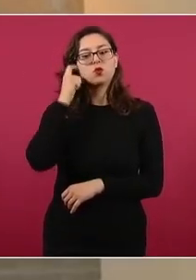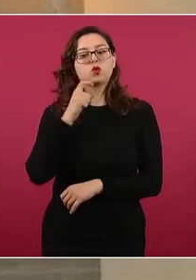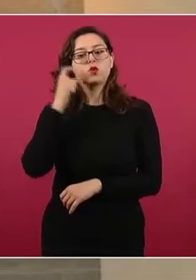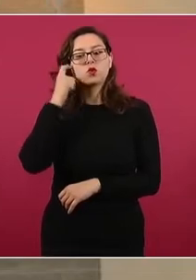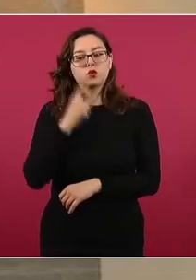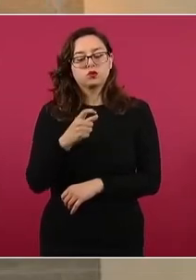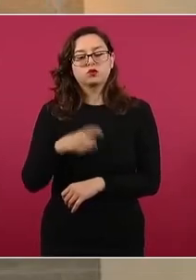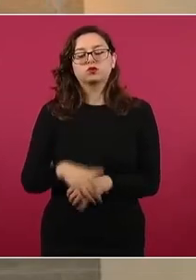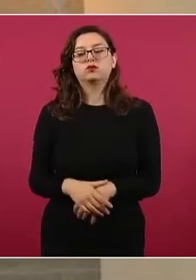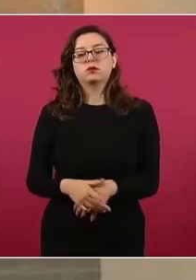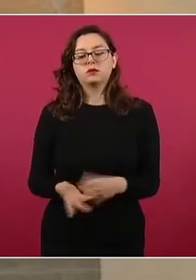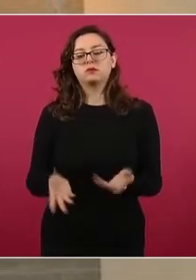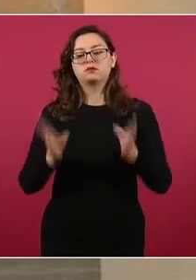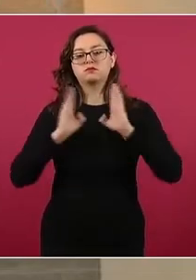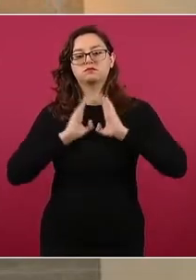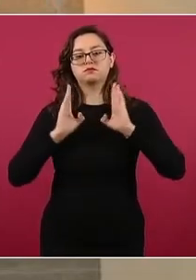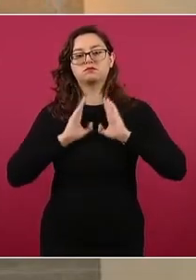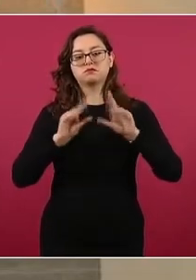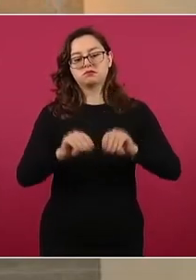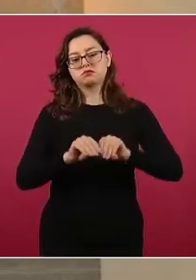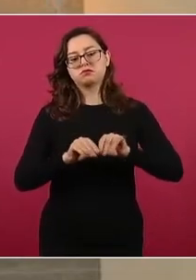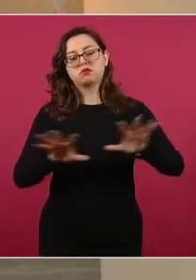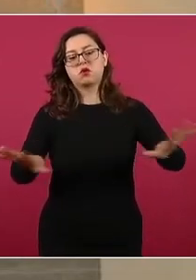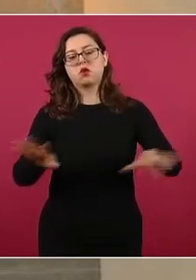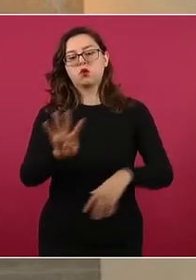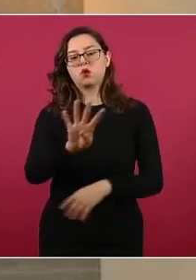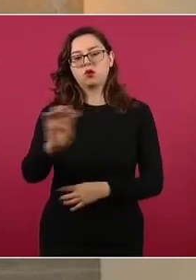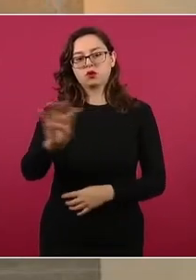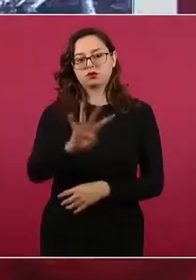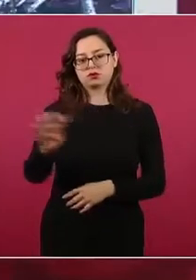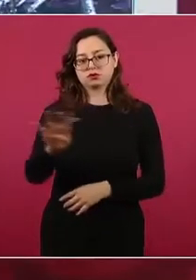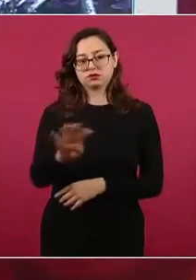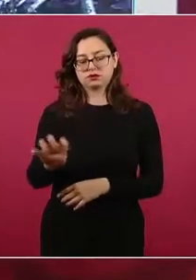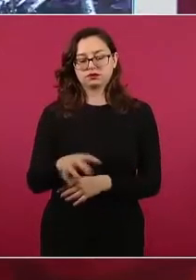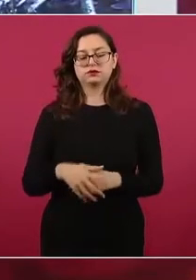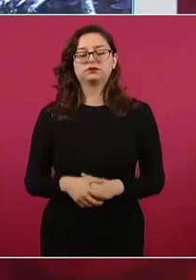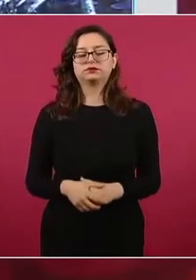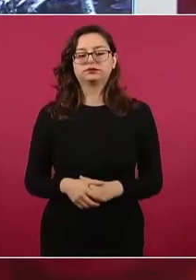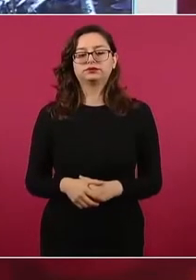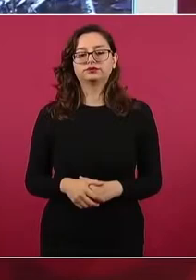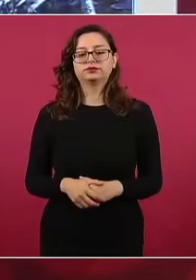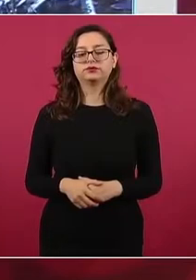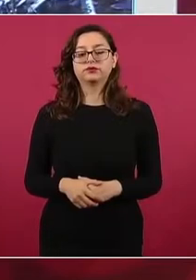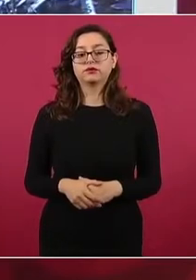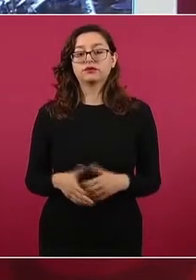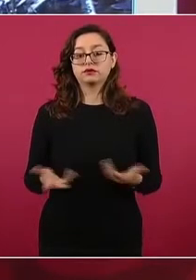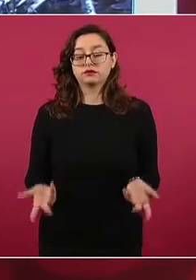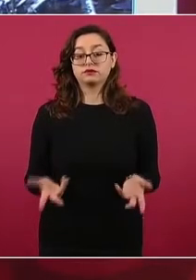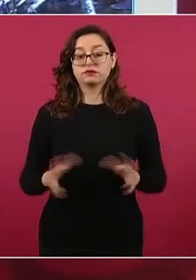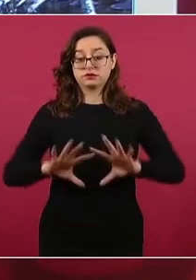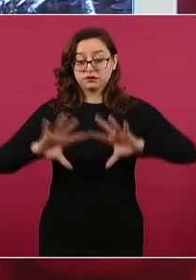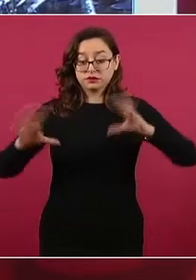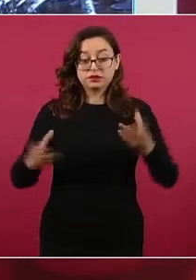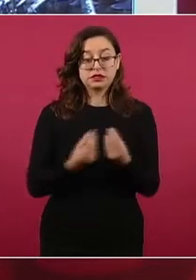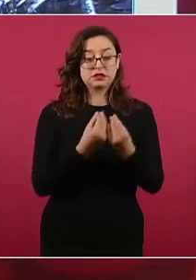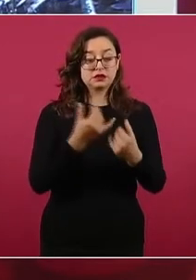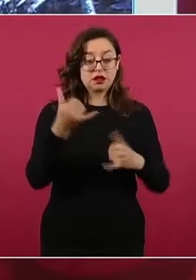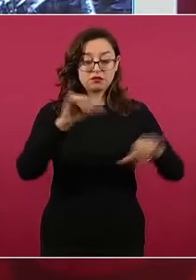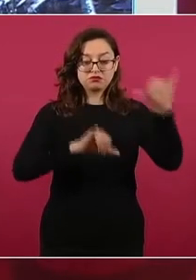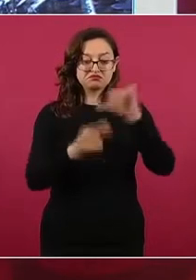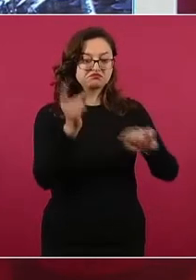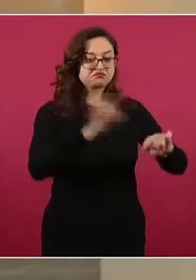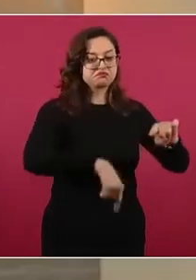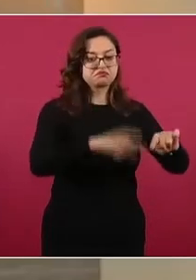con un despliegue de 400 elementos del Ejército Mexicano. Bueno, esta afectación implica